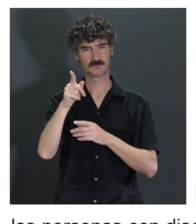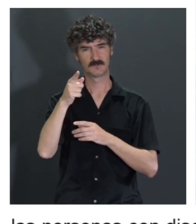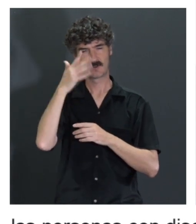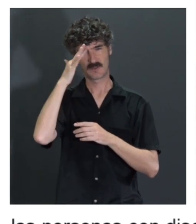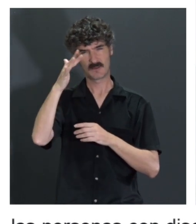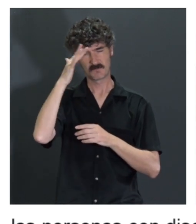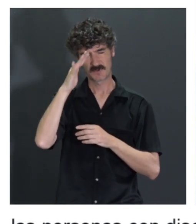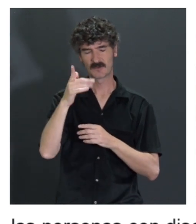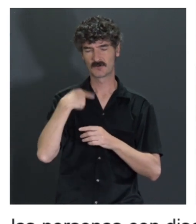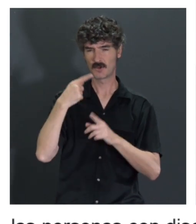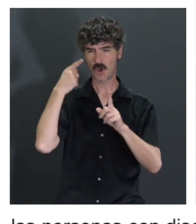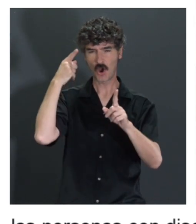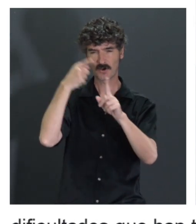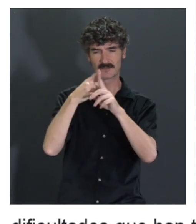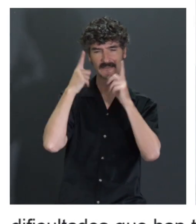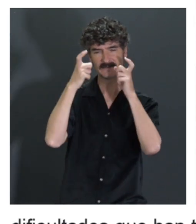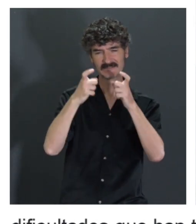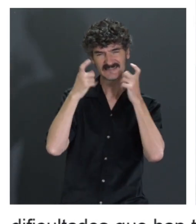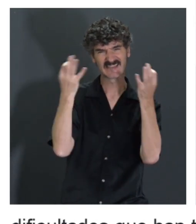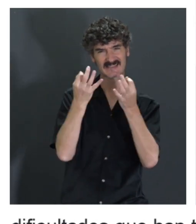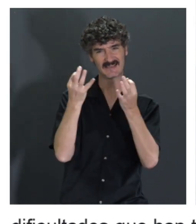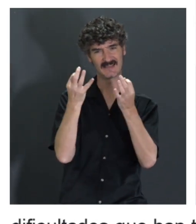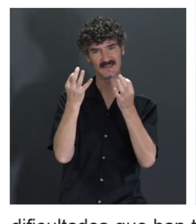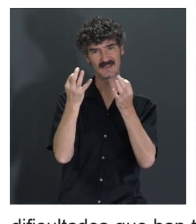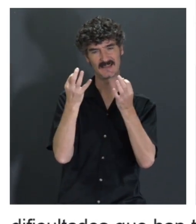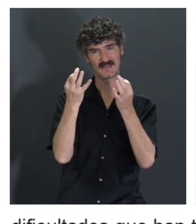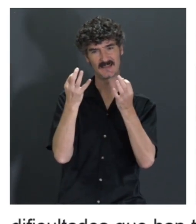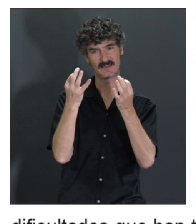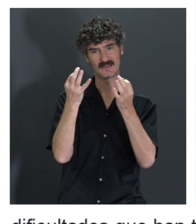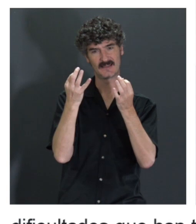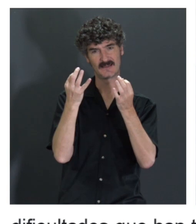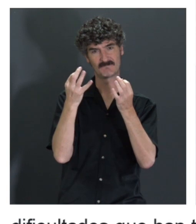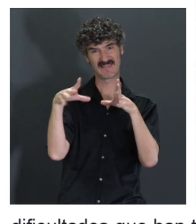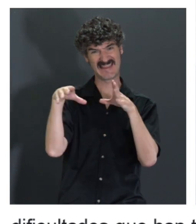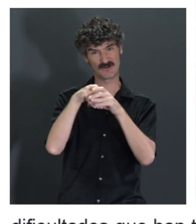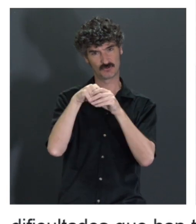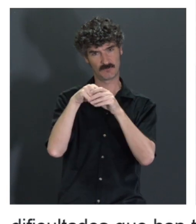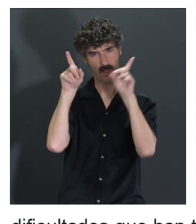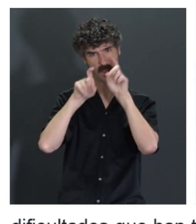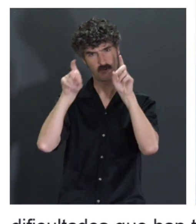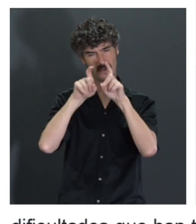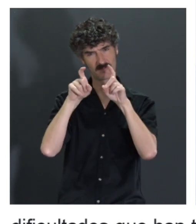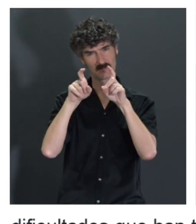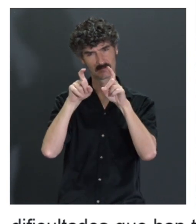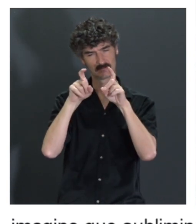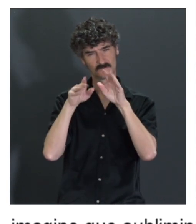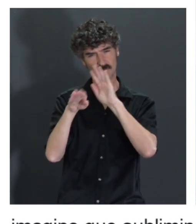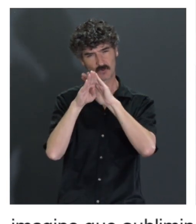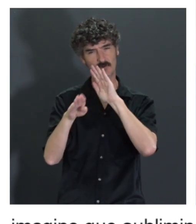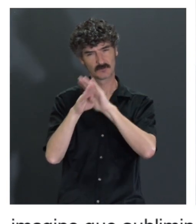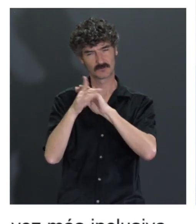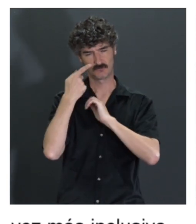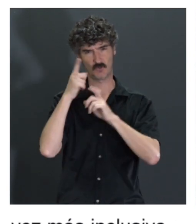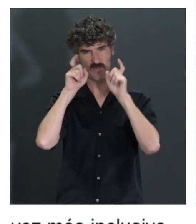subliminalmente mi objetivo es intentar hacer una educación realmente cada vez más inclusiva. He trabajado mucho educación